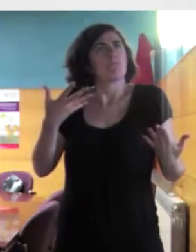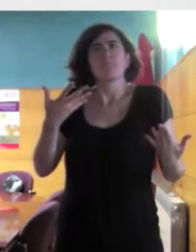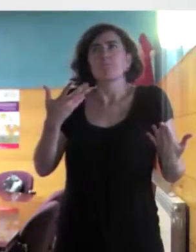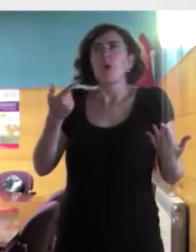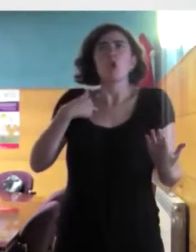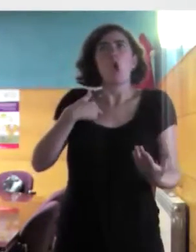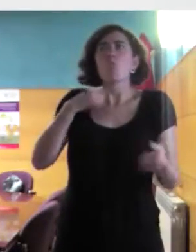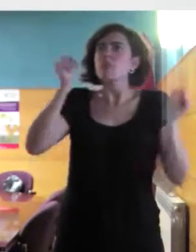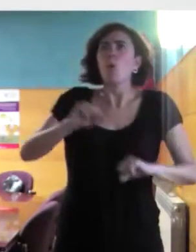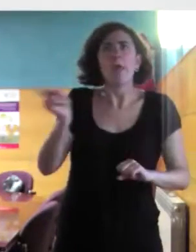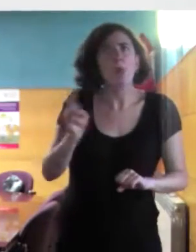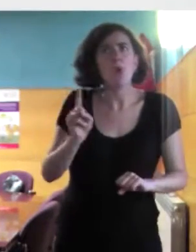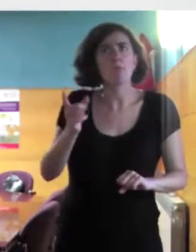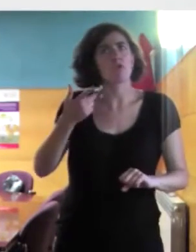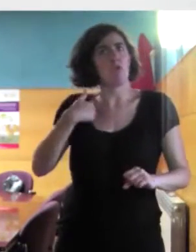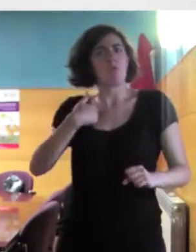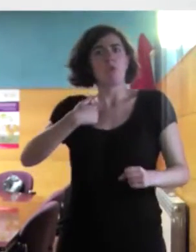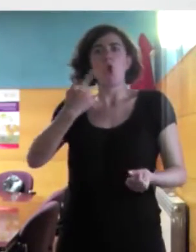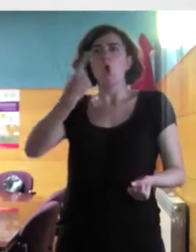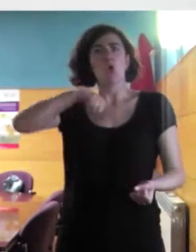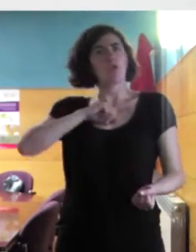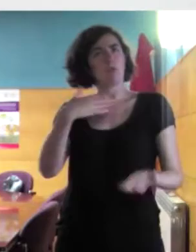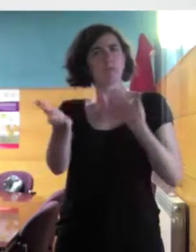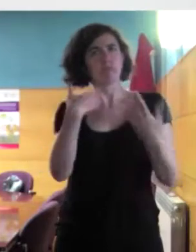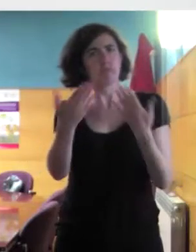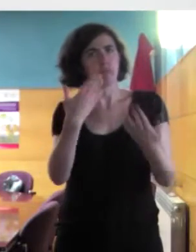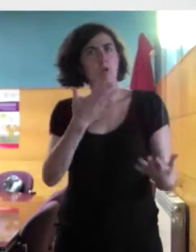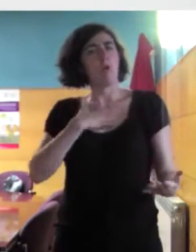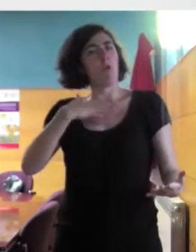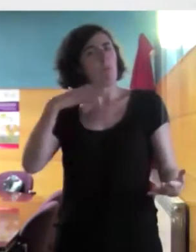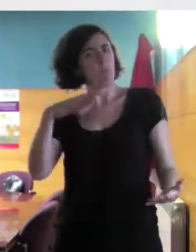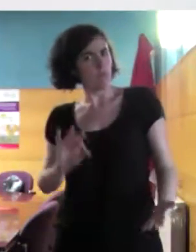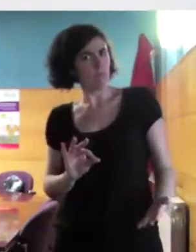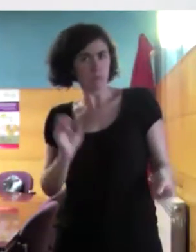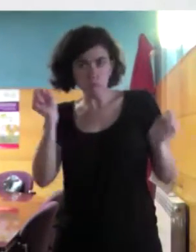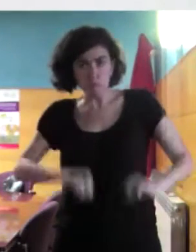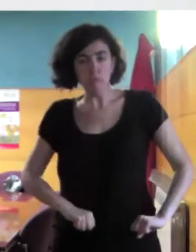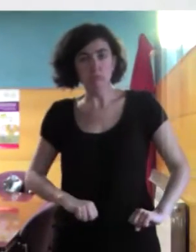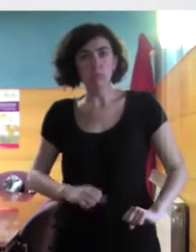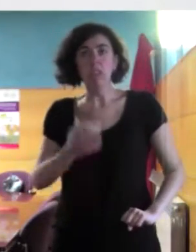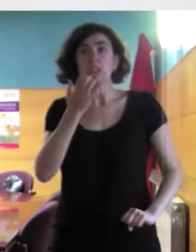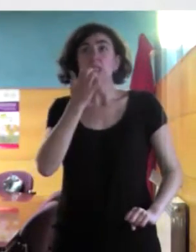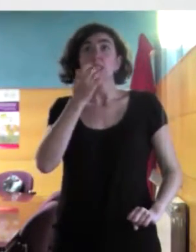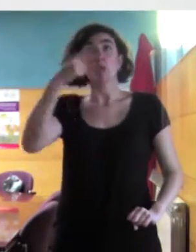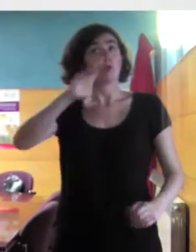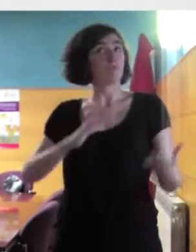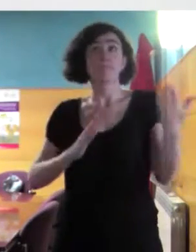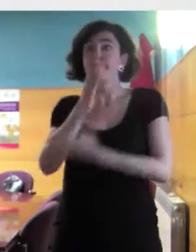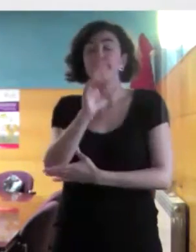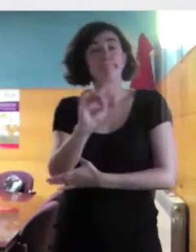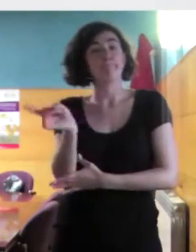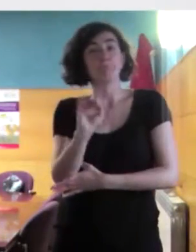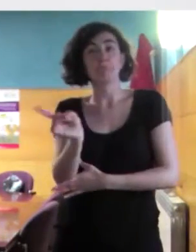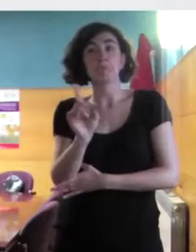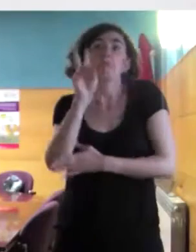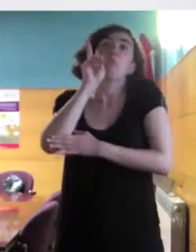una mesa redonda, en un diálogo, charlamos un poco de lo que mejor nos parezca. Si no me vais interrumpiendo ni veo